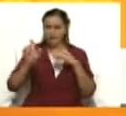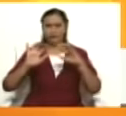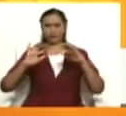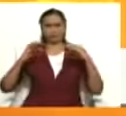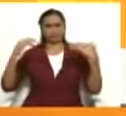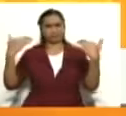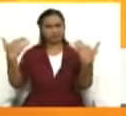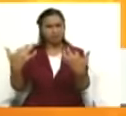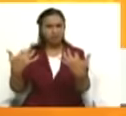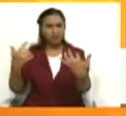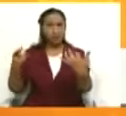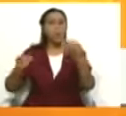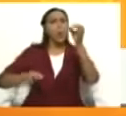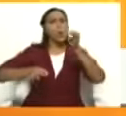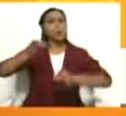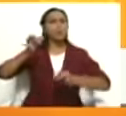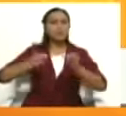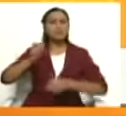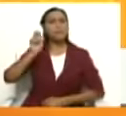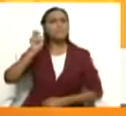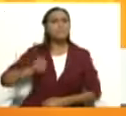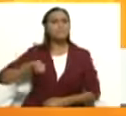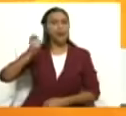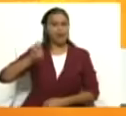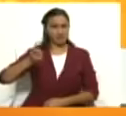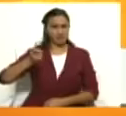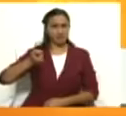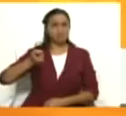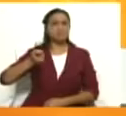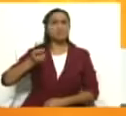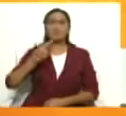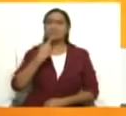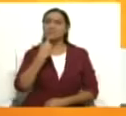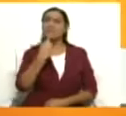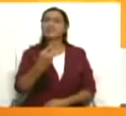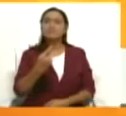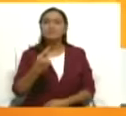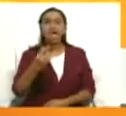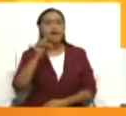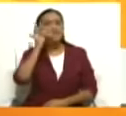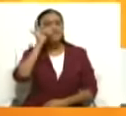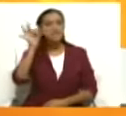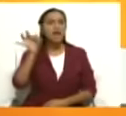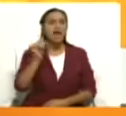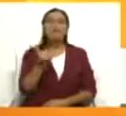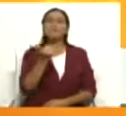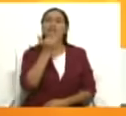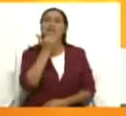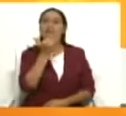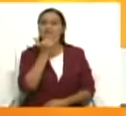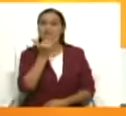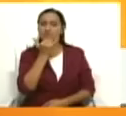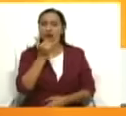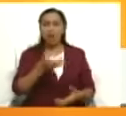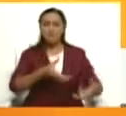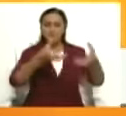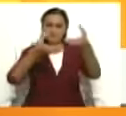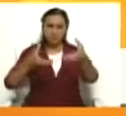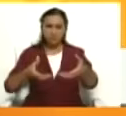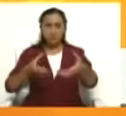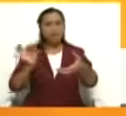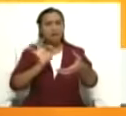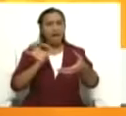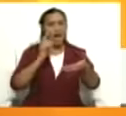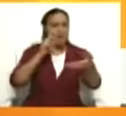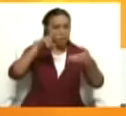señala que la Fiscalía se equivocó al no analizar la sala de cuestiones preliminares,